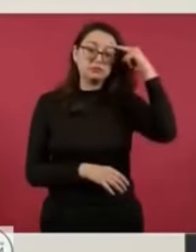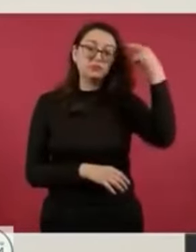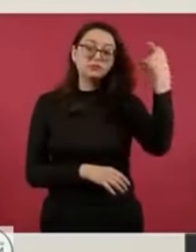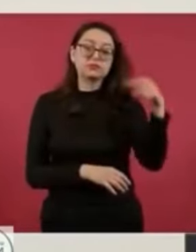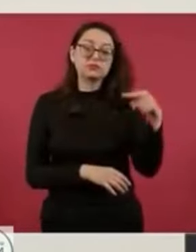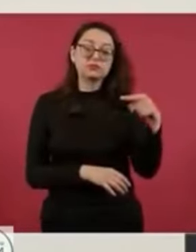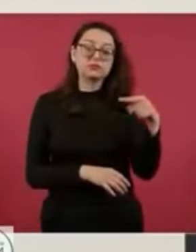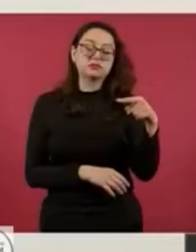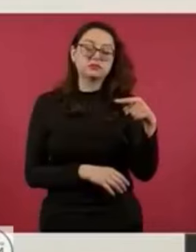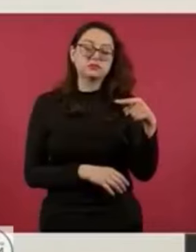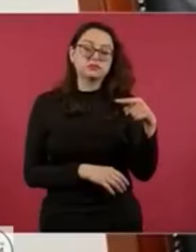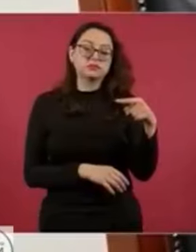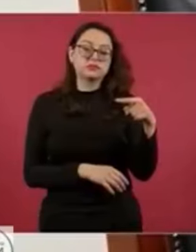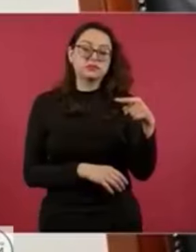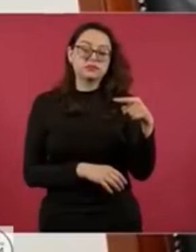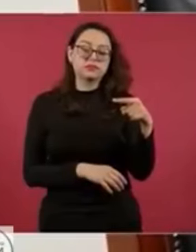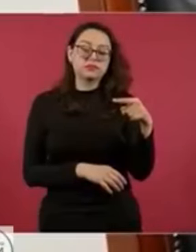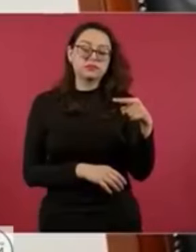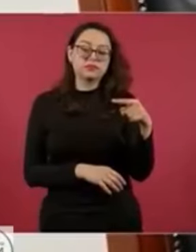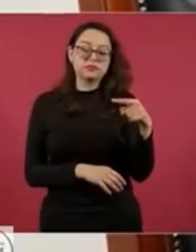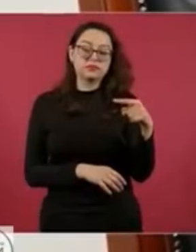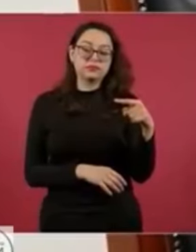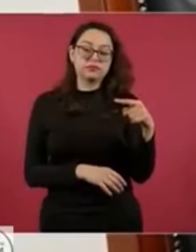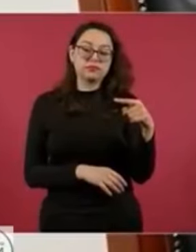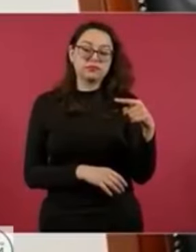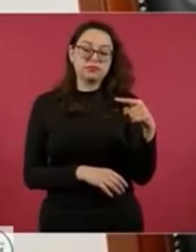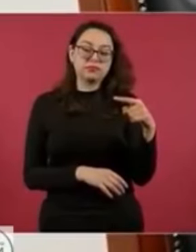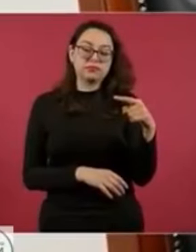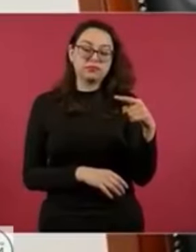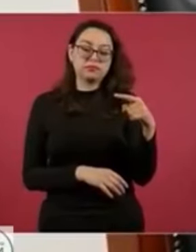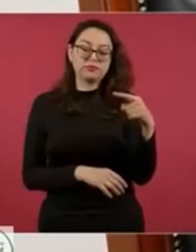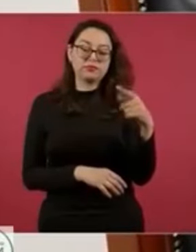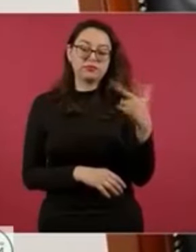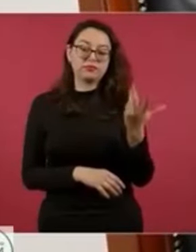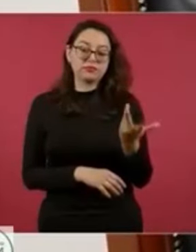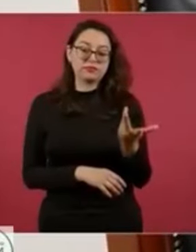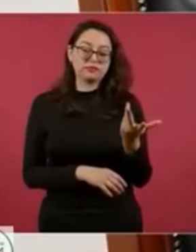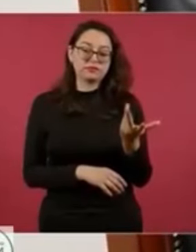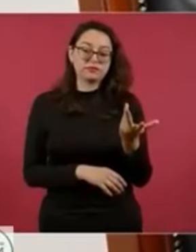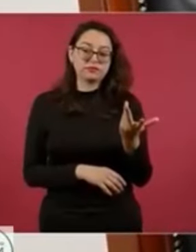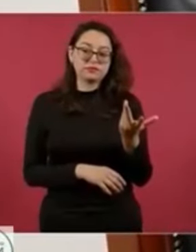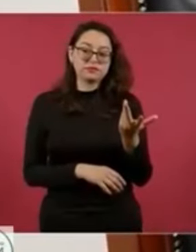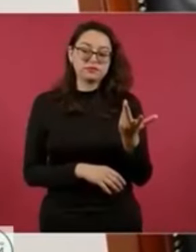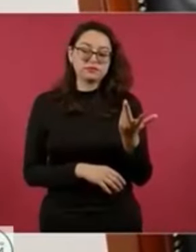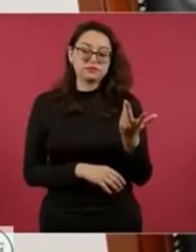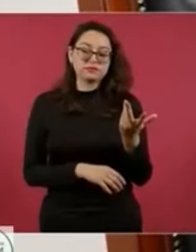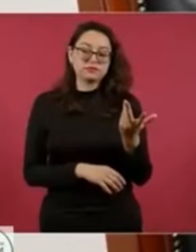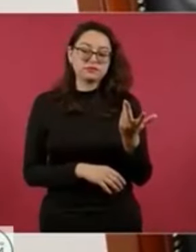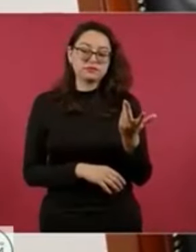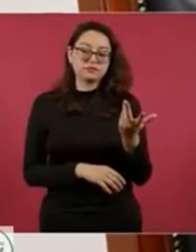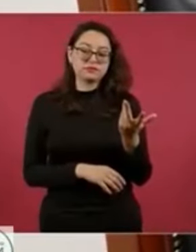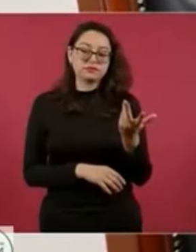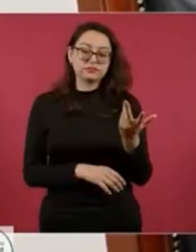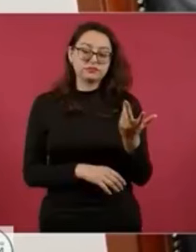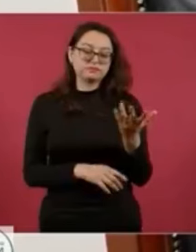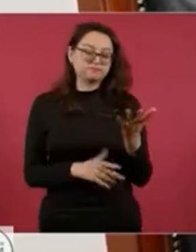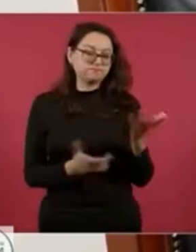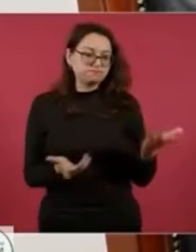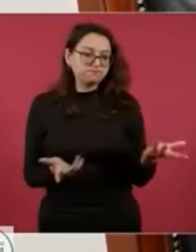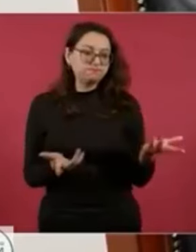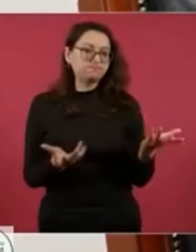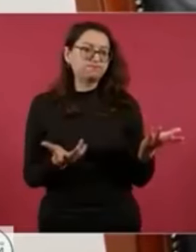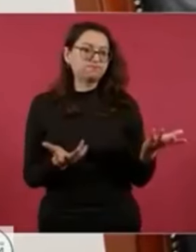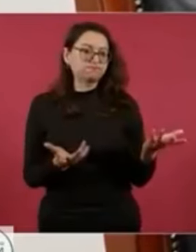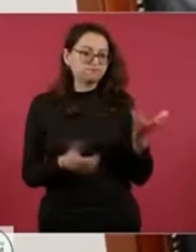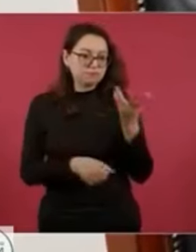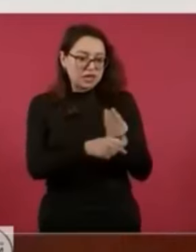sacar y